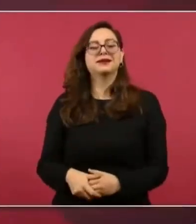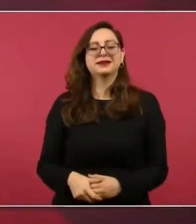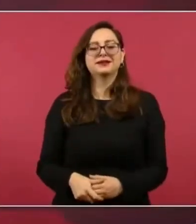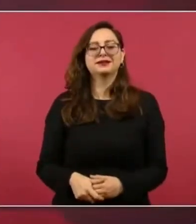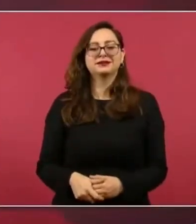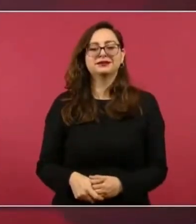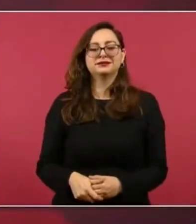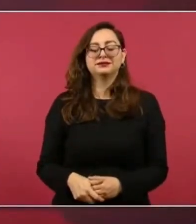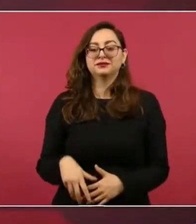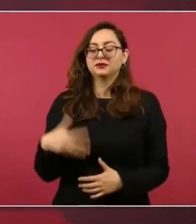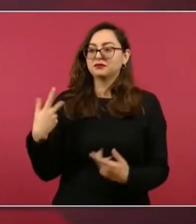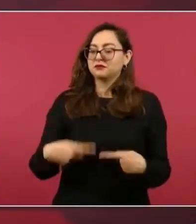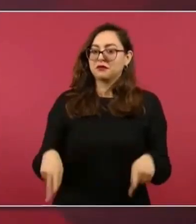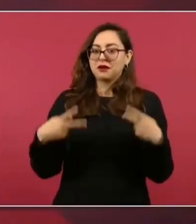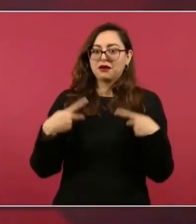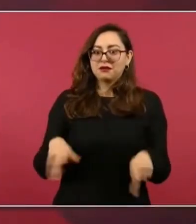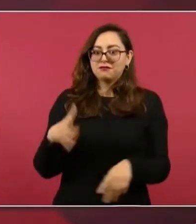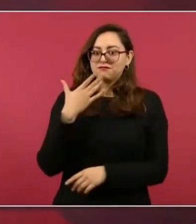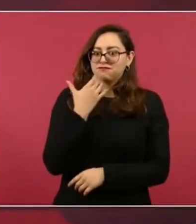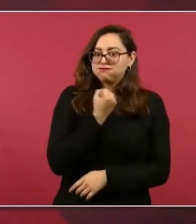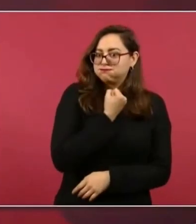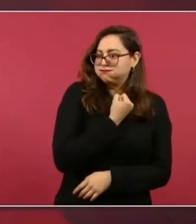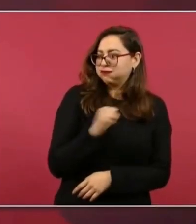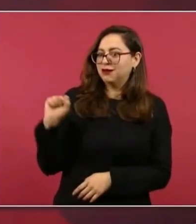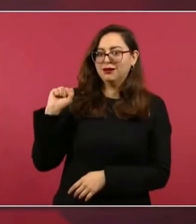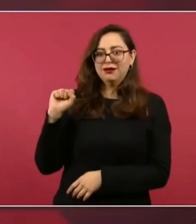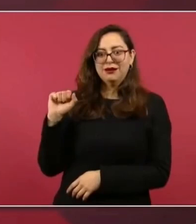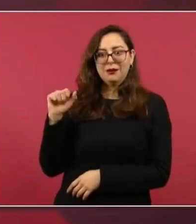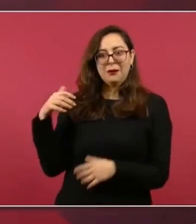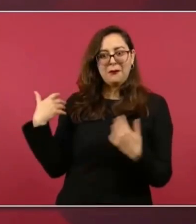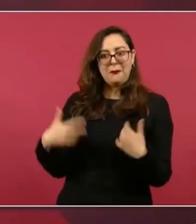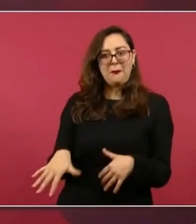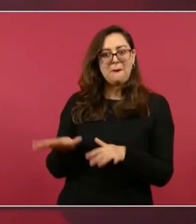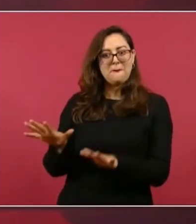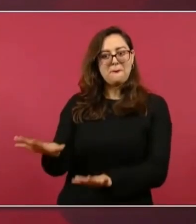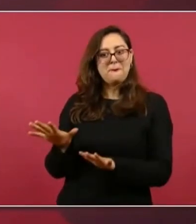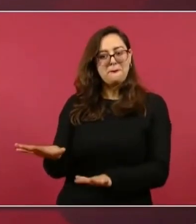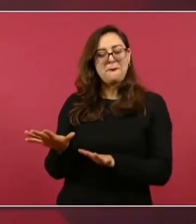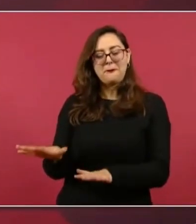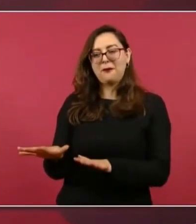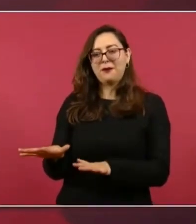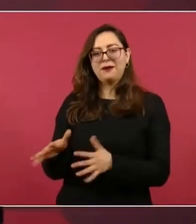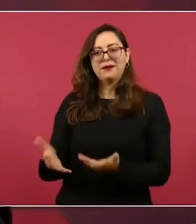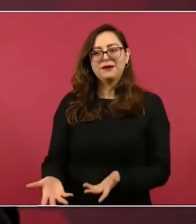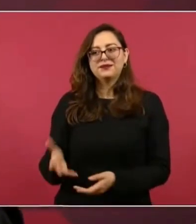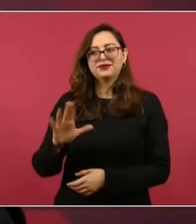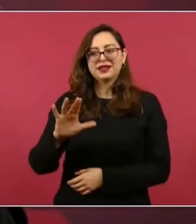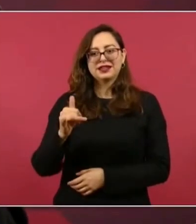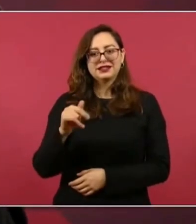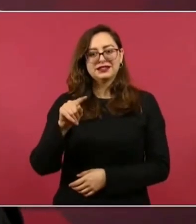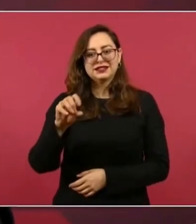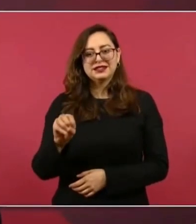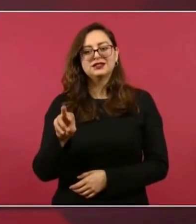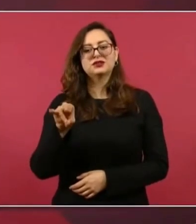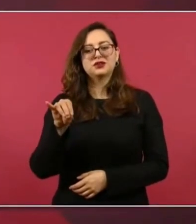Puras leyendas que están en el Salón de la Fama. Chito Ríos,